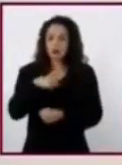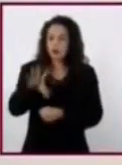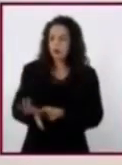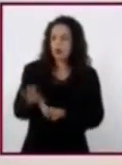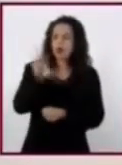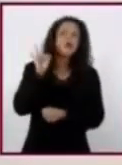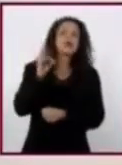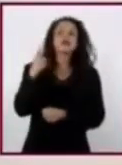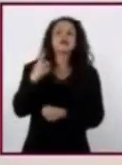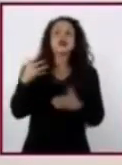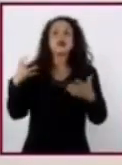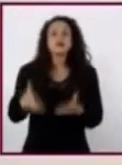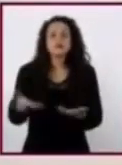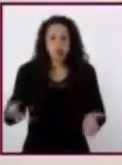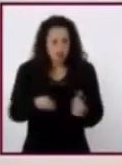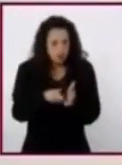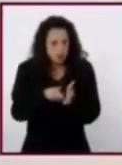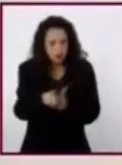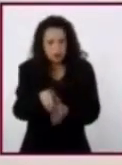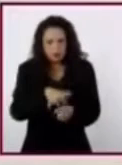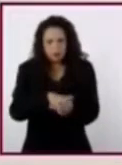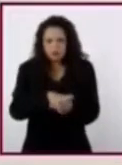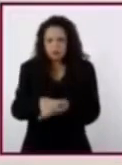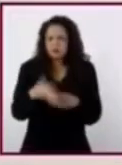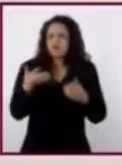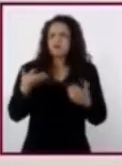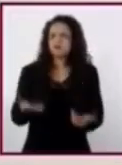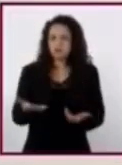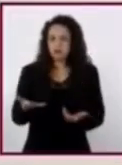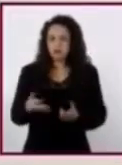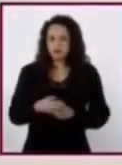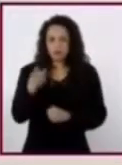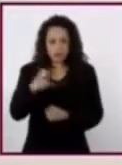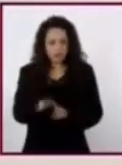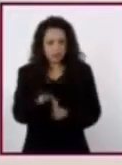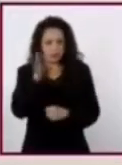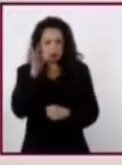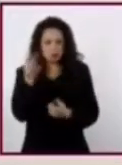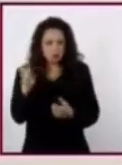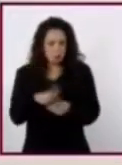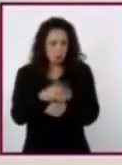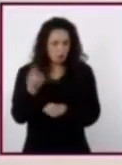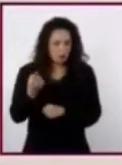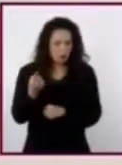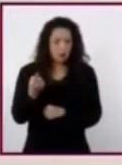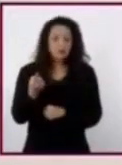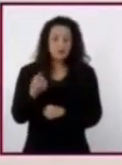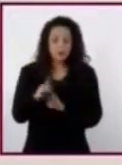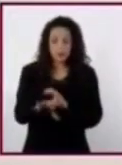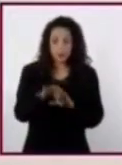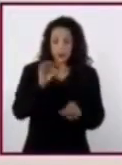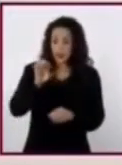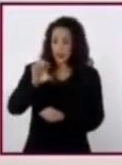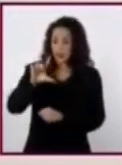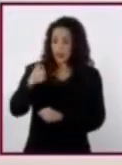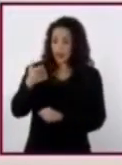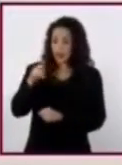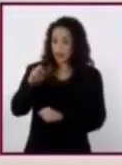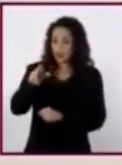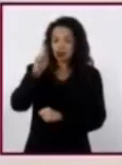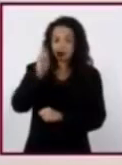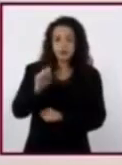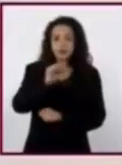¿Con qué derecho? ¿En nombre de qué principios elegirlos? Elegir es la negación de la obra